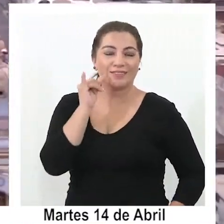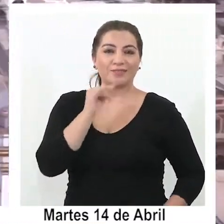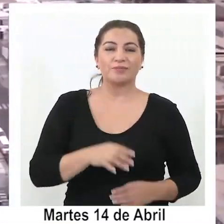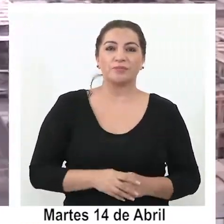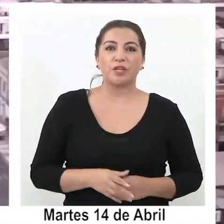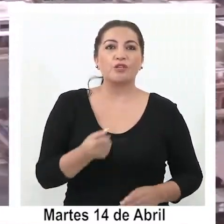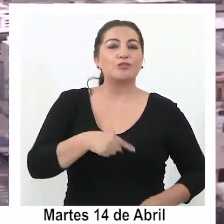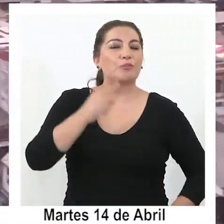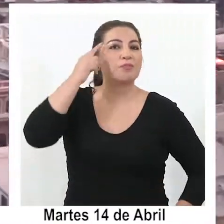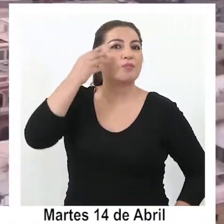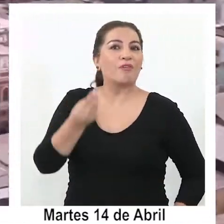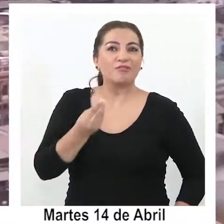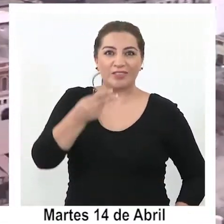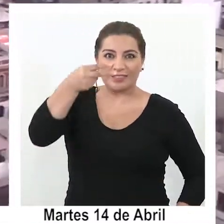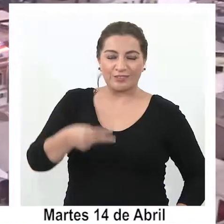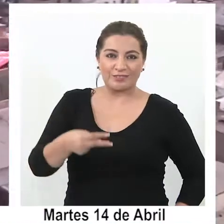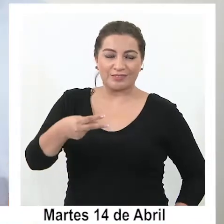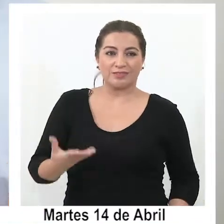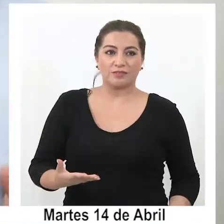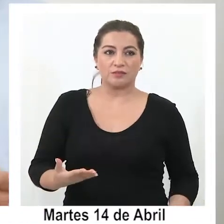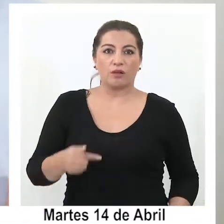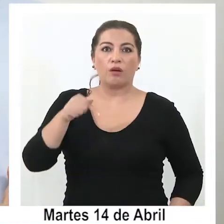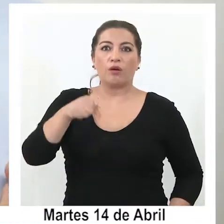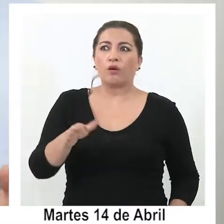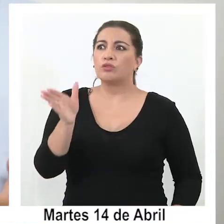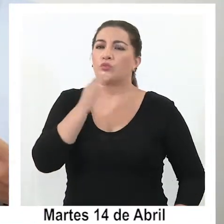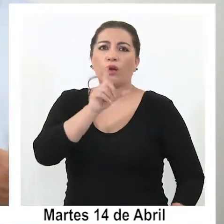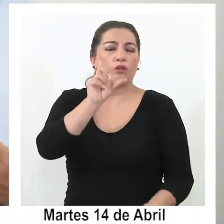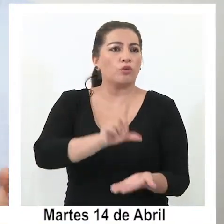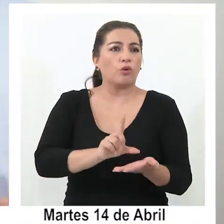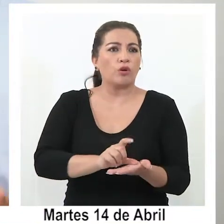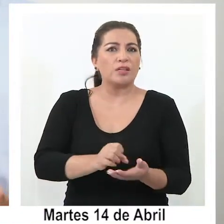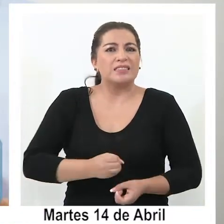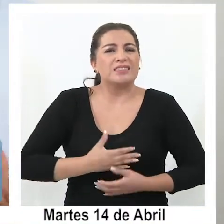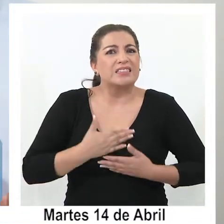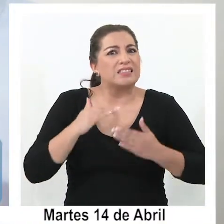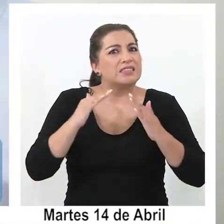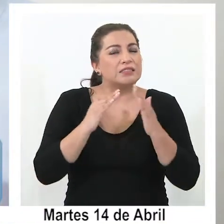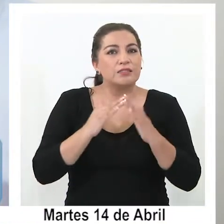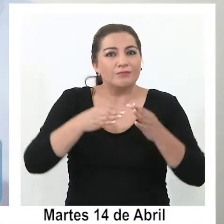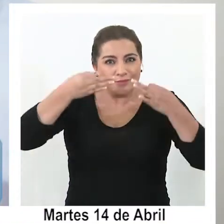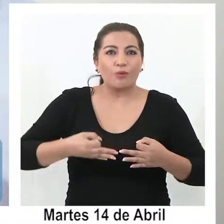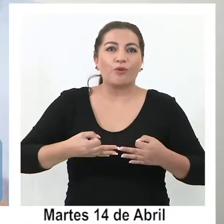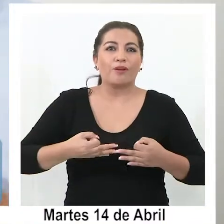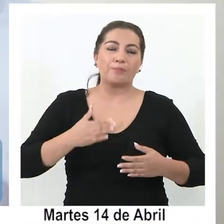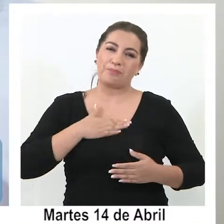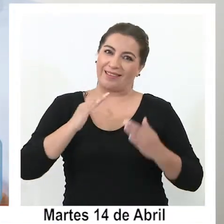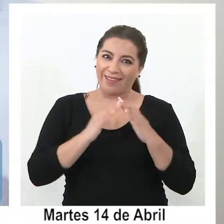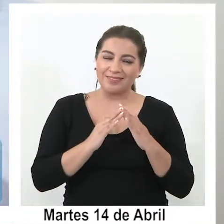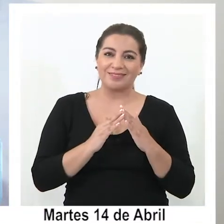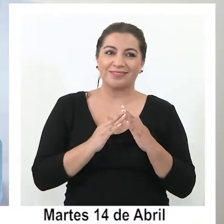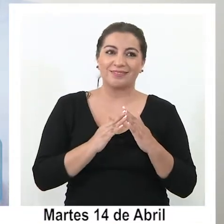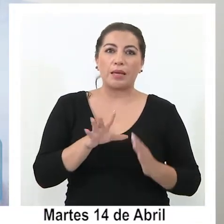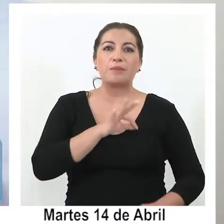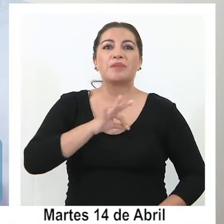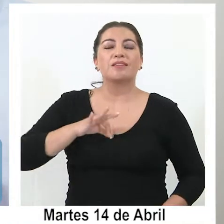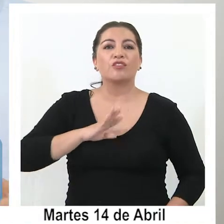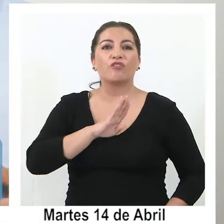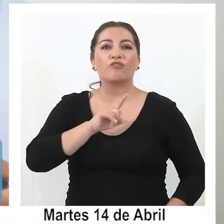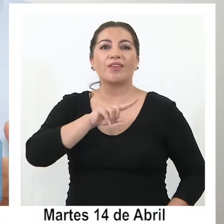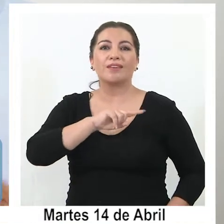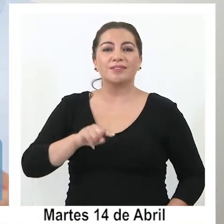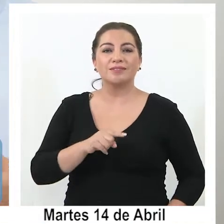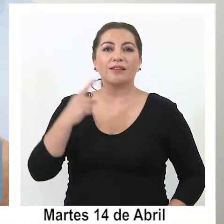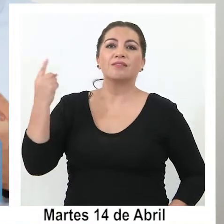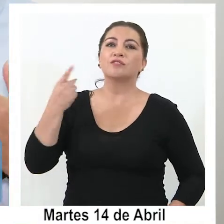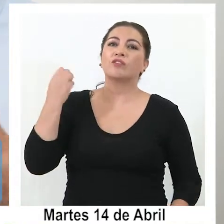Creemos que esto es una buena noticia porque hoy no existe un lugar donde nos sintamos más seguros que nuestras propias casas y por tanto en el Ministerio de Bienes Nacionales